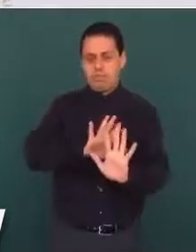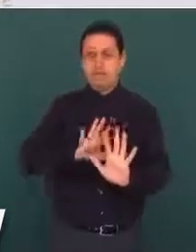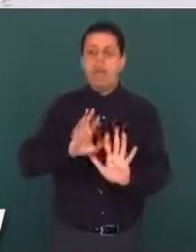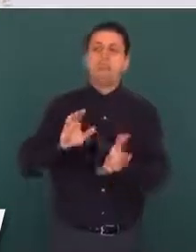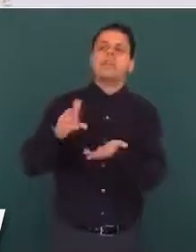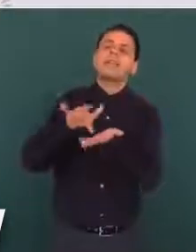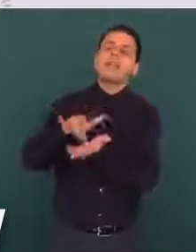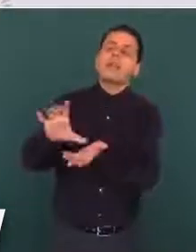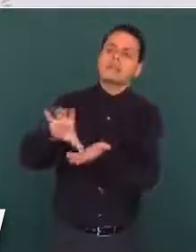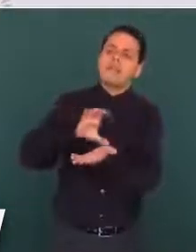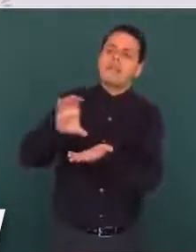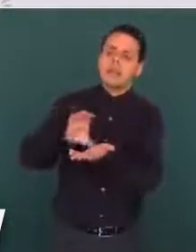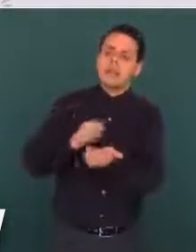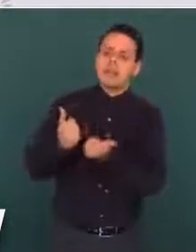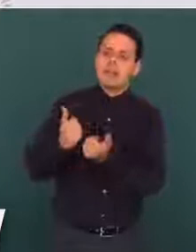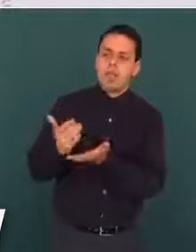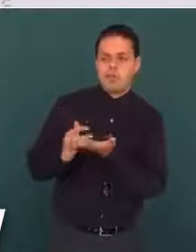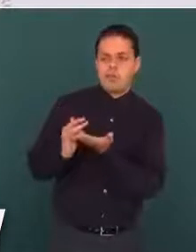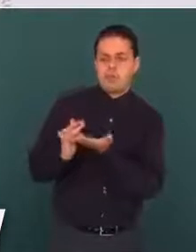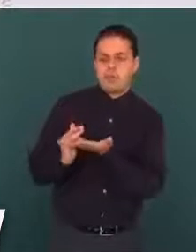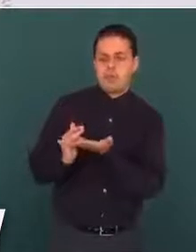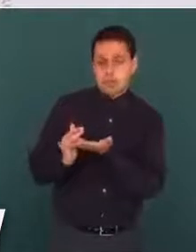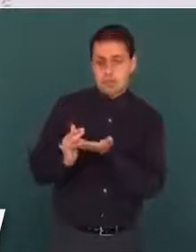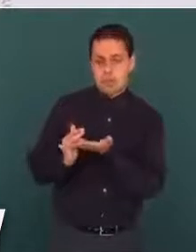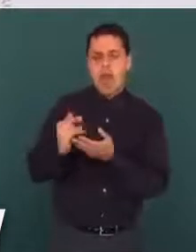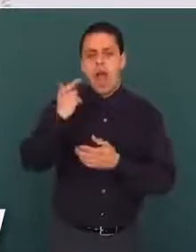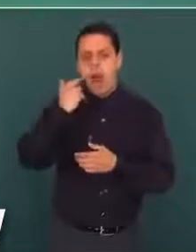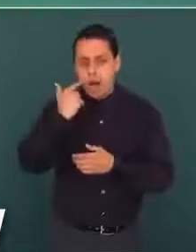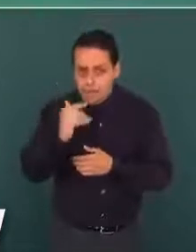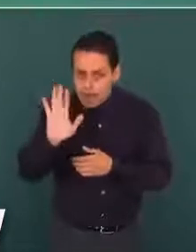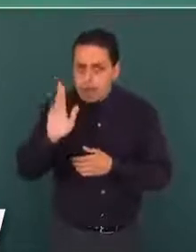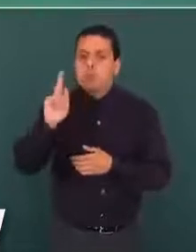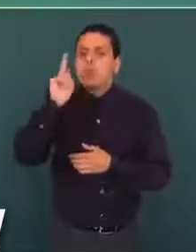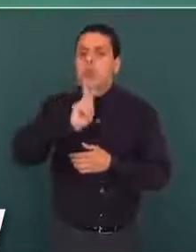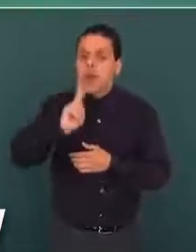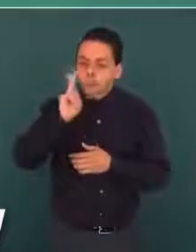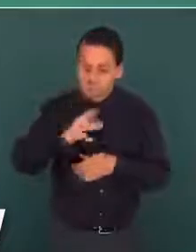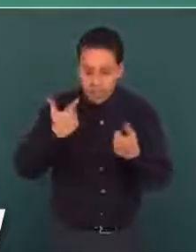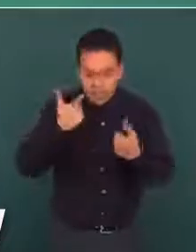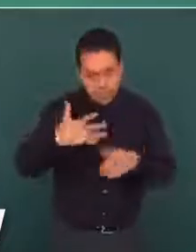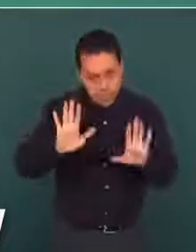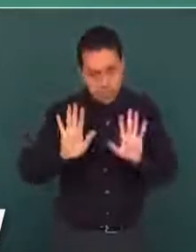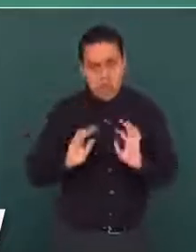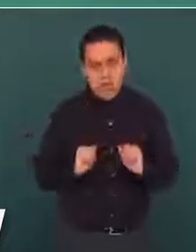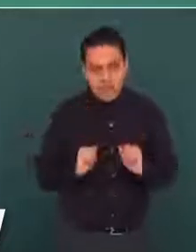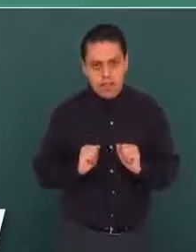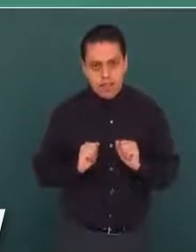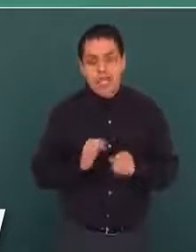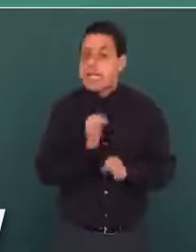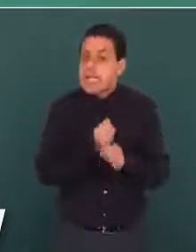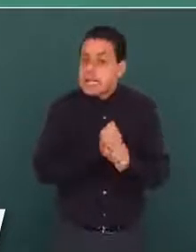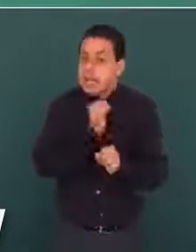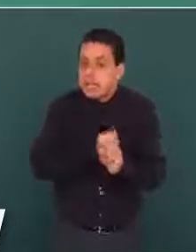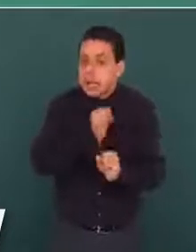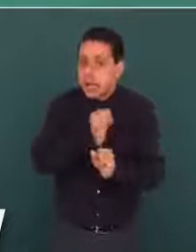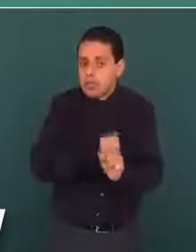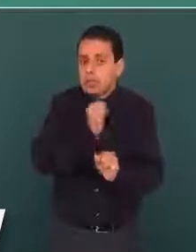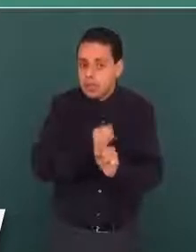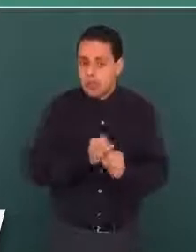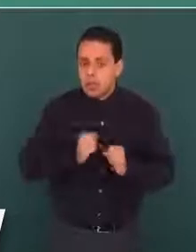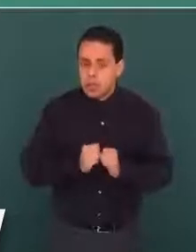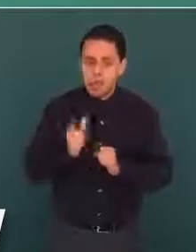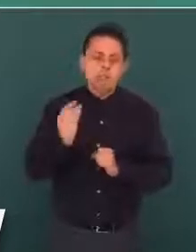Eso se tiene que probar y tiene que hacer la investigación, la